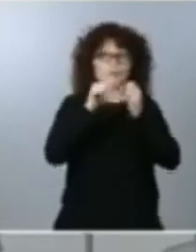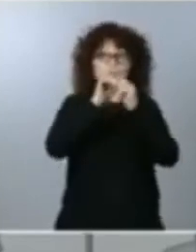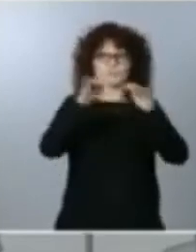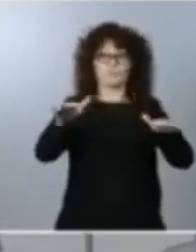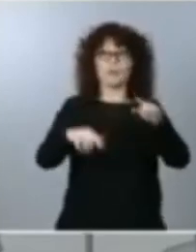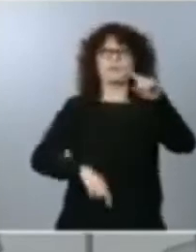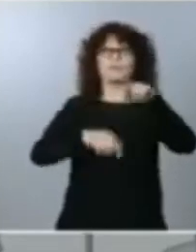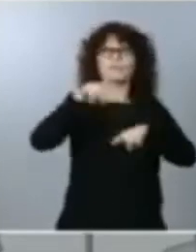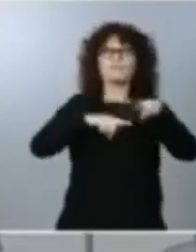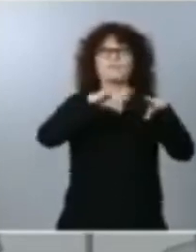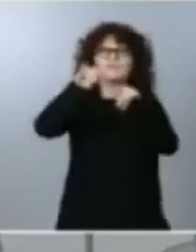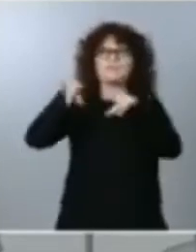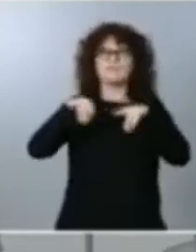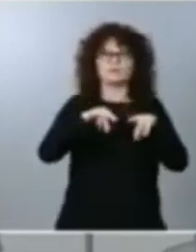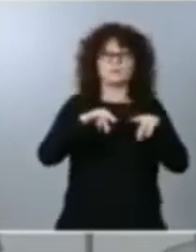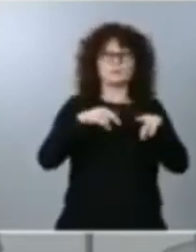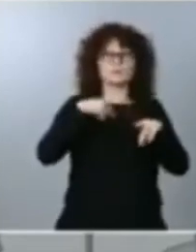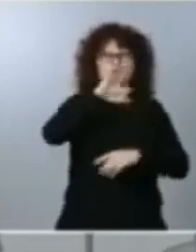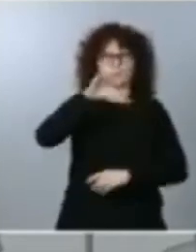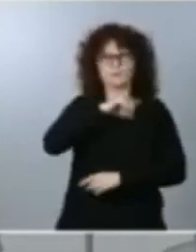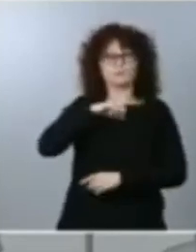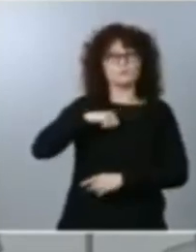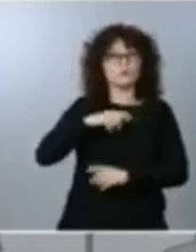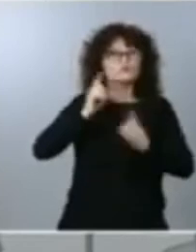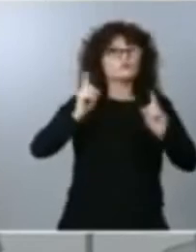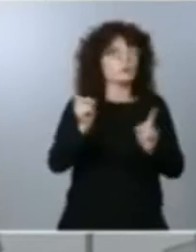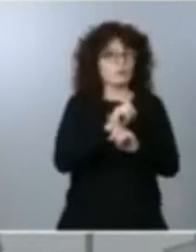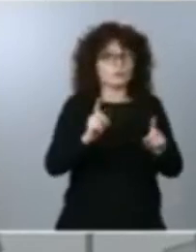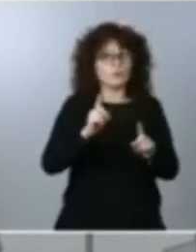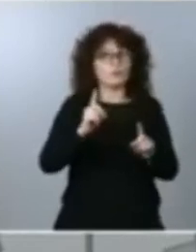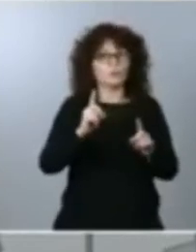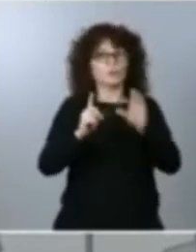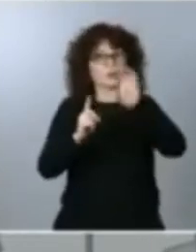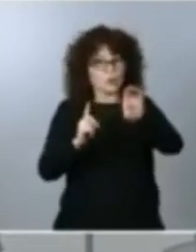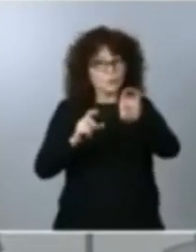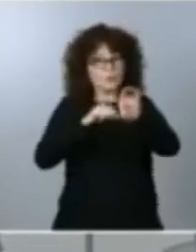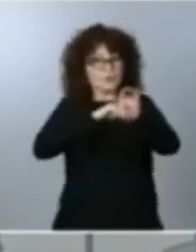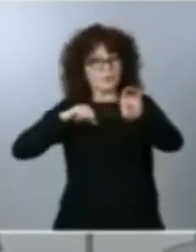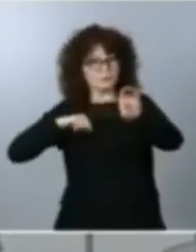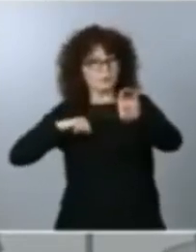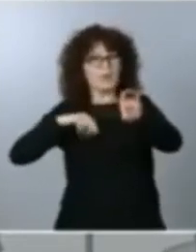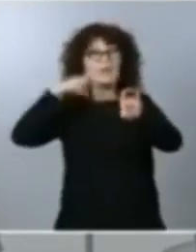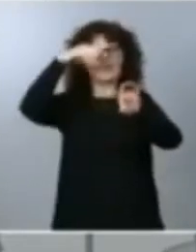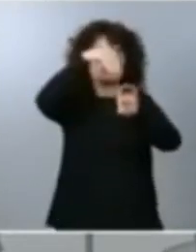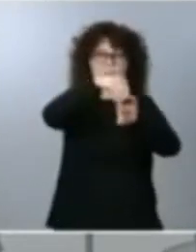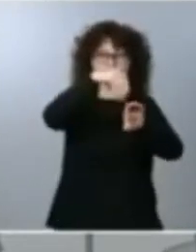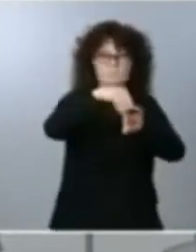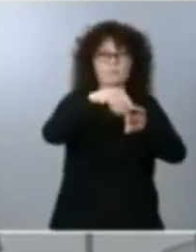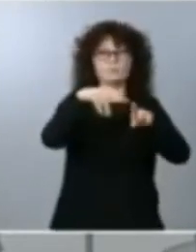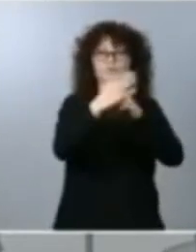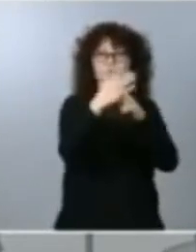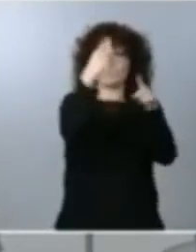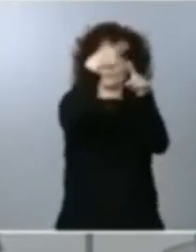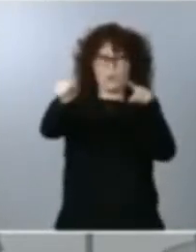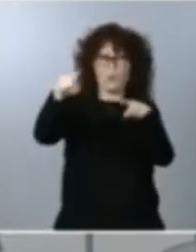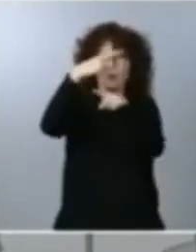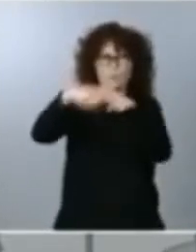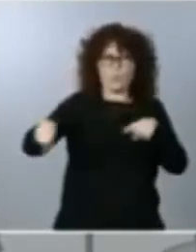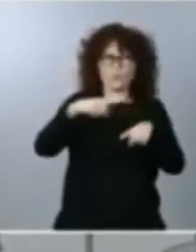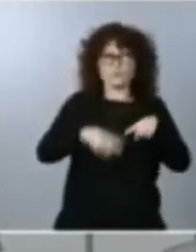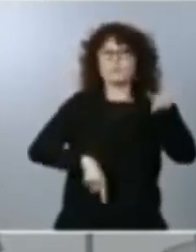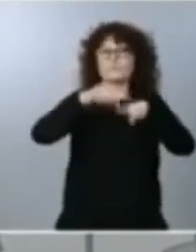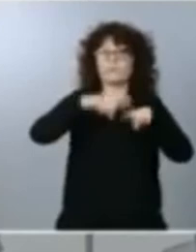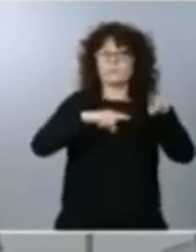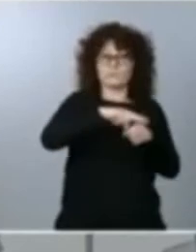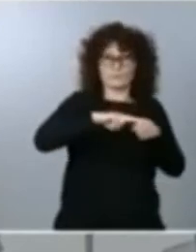solamente entre comunidades es que dentro de las comunidades pues hay hay situaciones epidemiológicas completamente distintas entre provincias